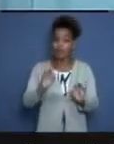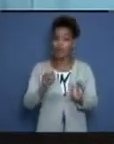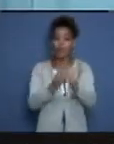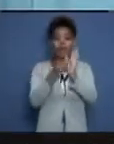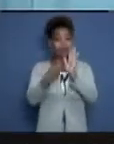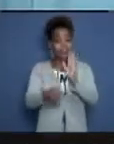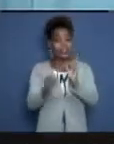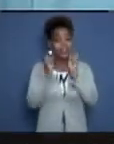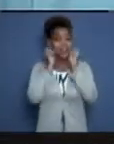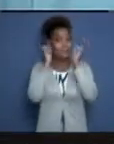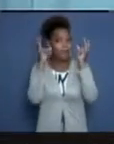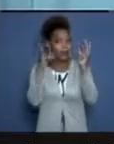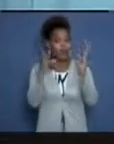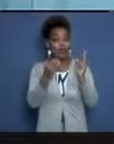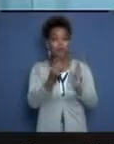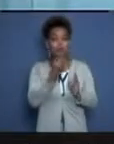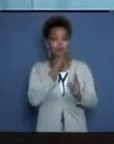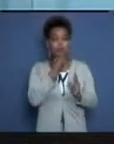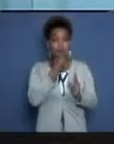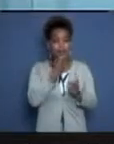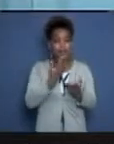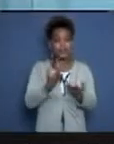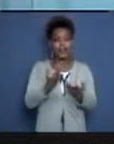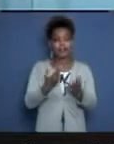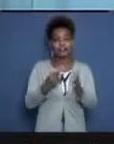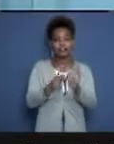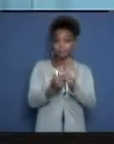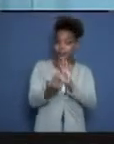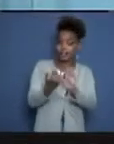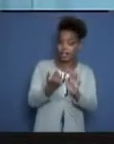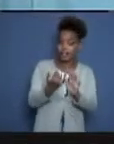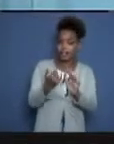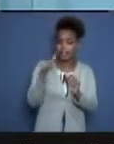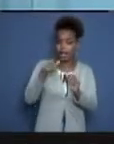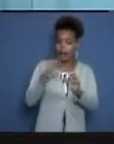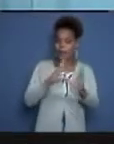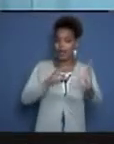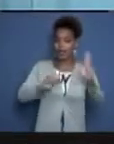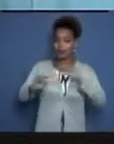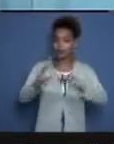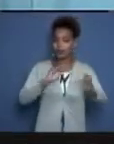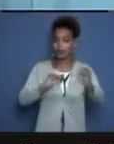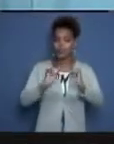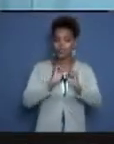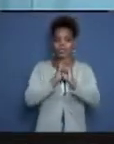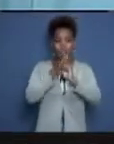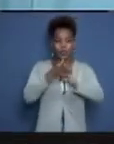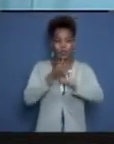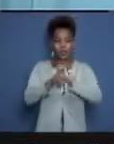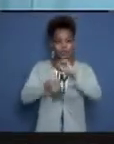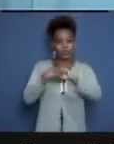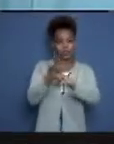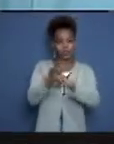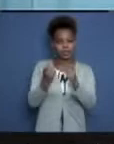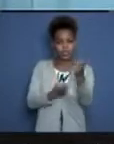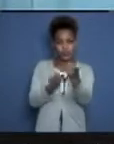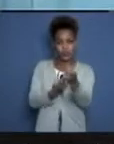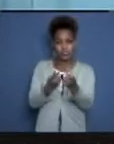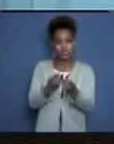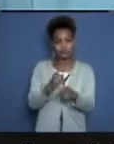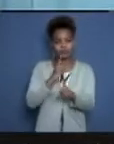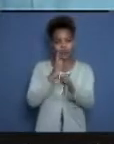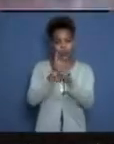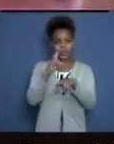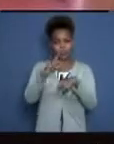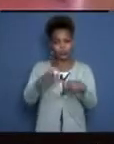número 2 de Telecristal conversando sobre el enfrentamiento a la COVID-19. Volvemos a hacer una pausa y enseguida vamos con más informaciones.